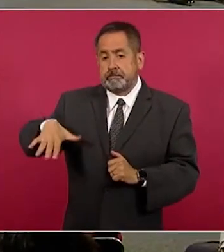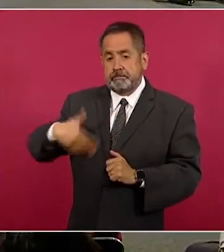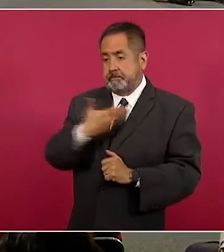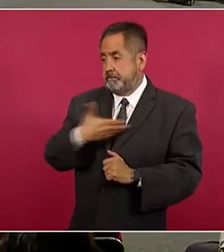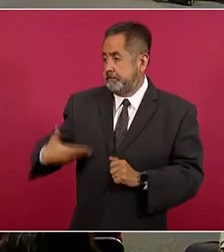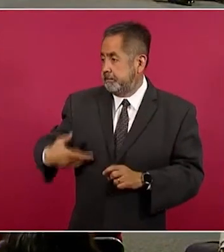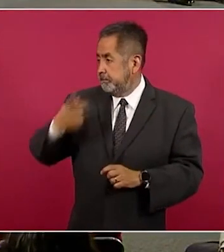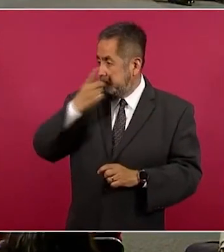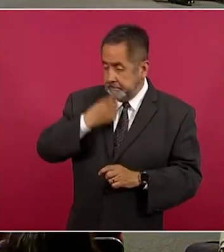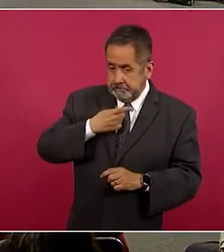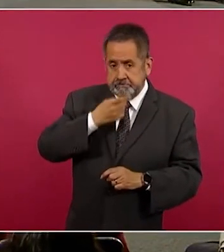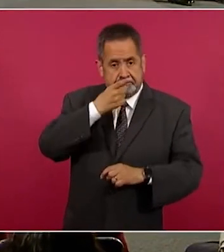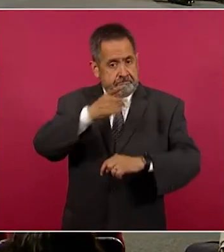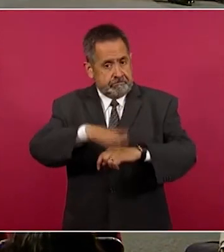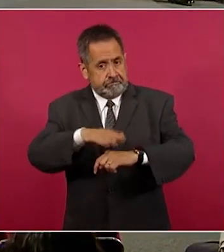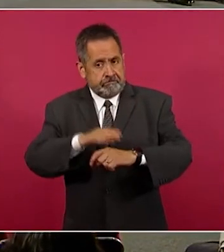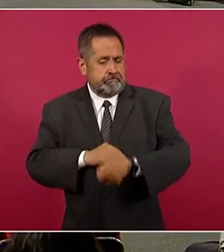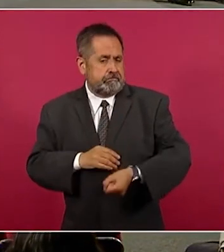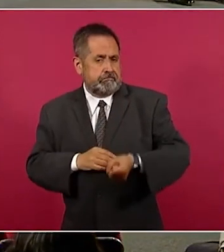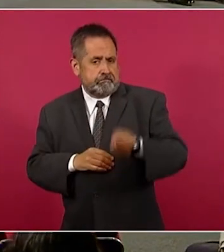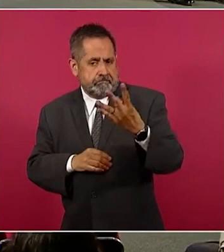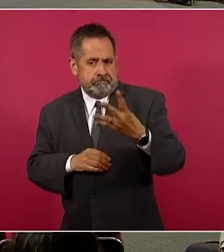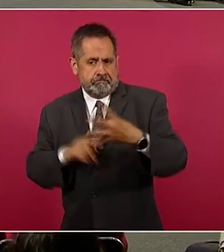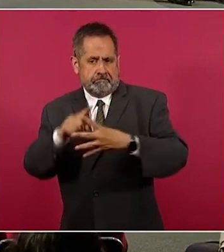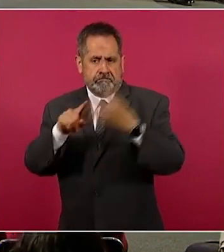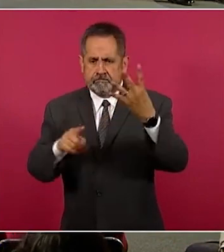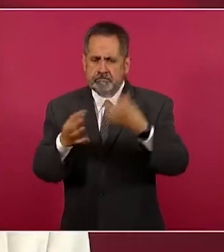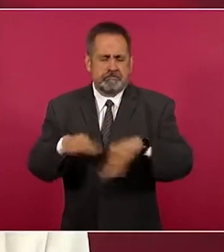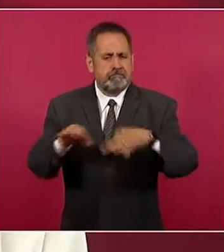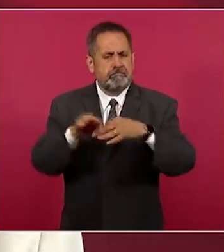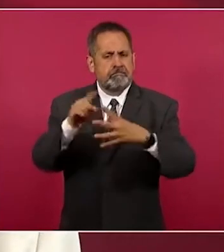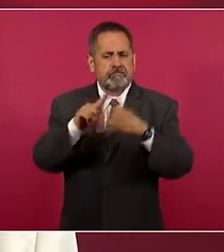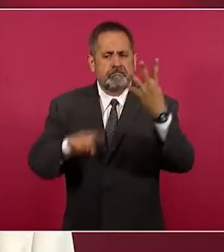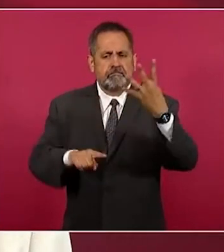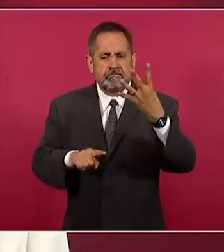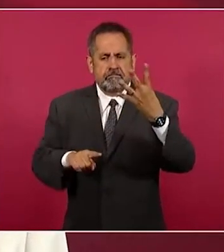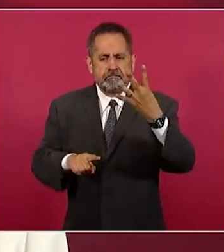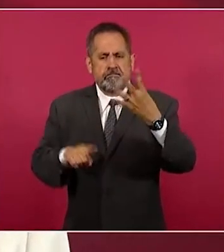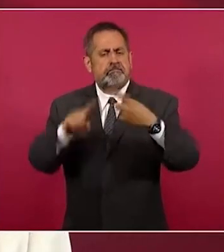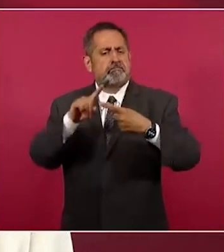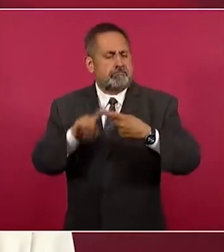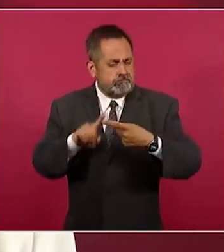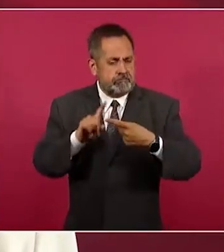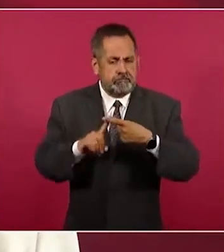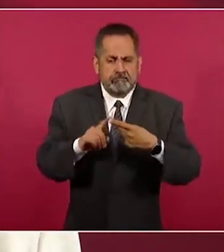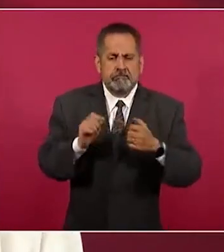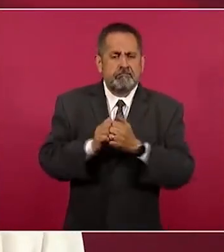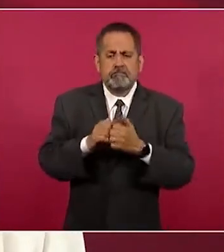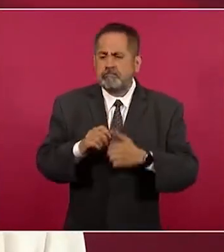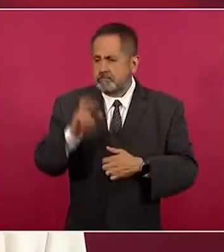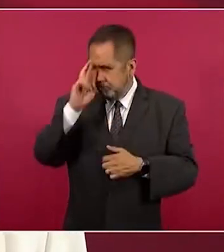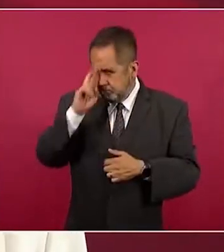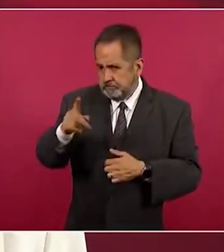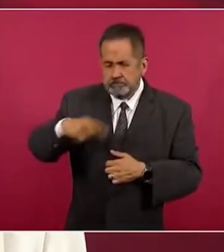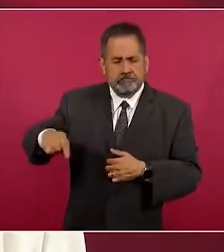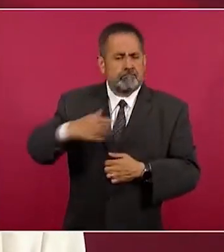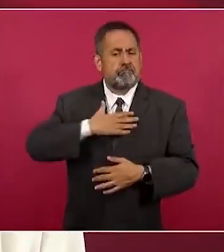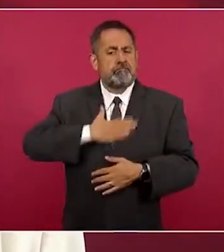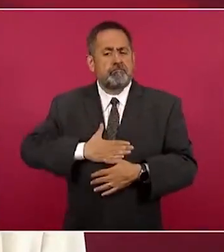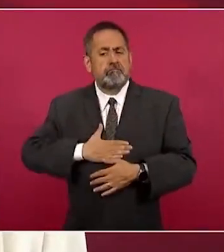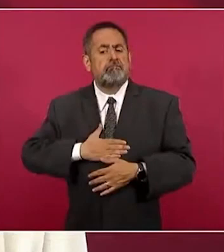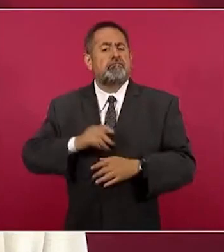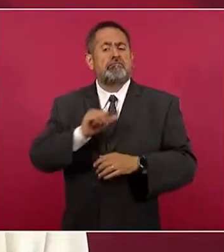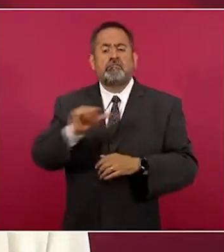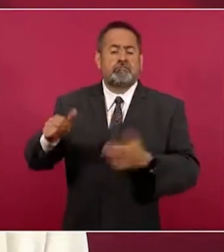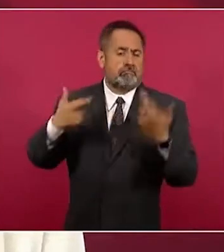información. Yo soy Ricardo Ríos Contreras. Te agradezco enormemente el favor de tu atención. Una vez más, te solicito de favor que le des me gusta a este video,